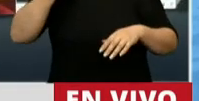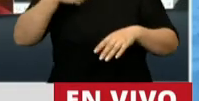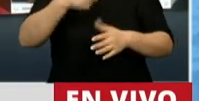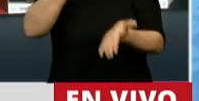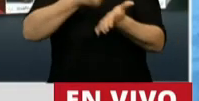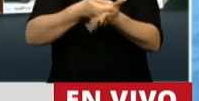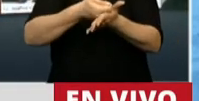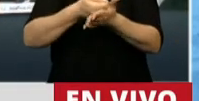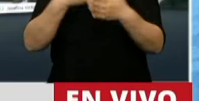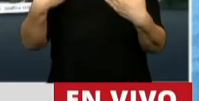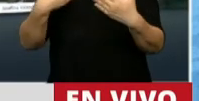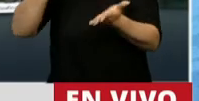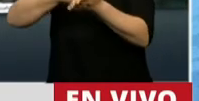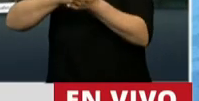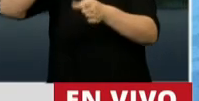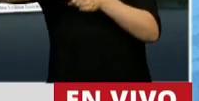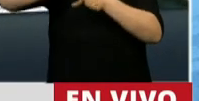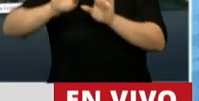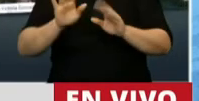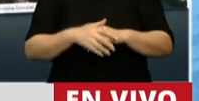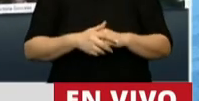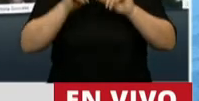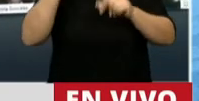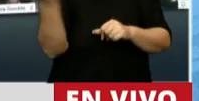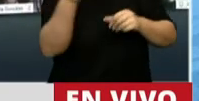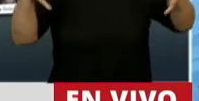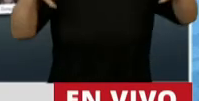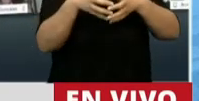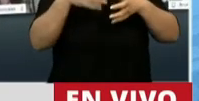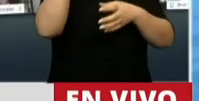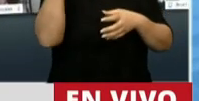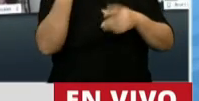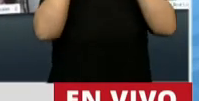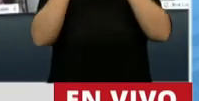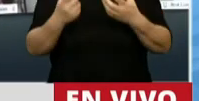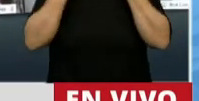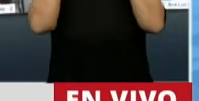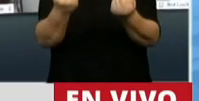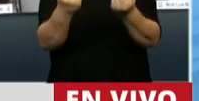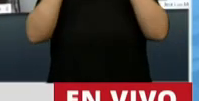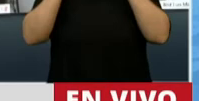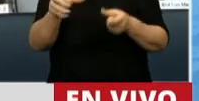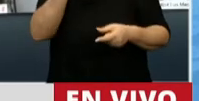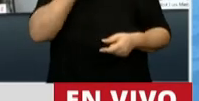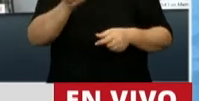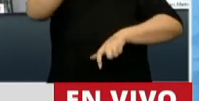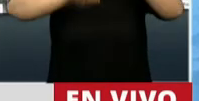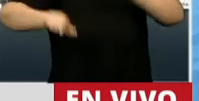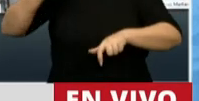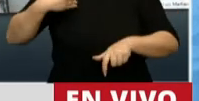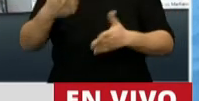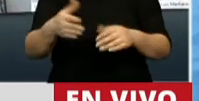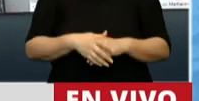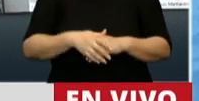un gran logro del presidente Alberto Fernández y de su equipo económico, y respaldado por el esfuerzo y tolerancia de todos los argentinos.